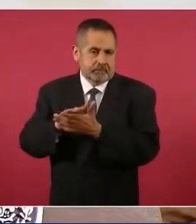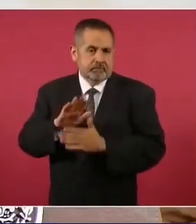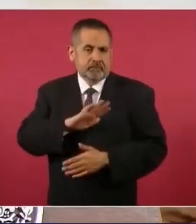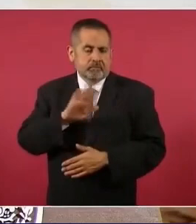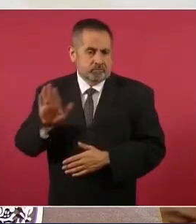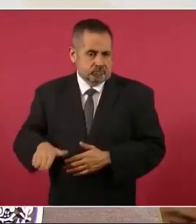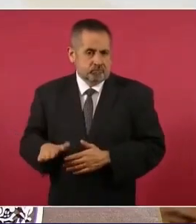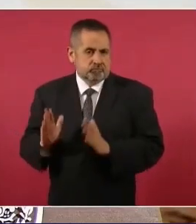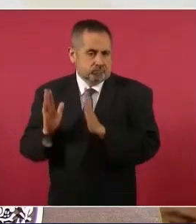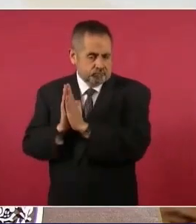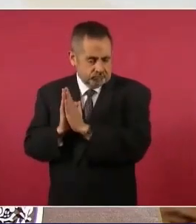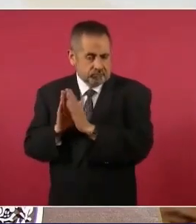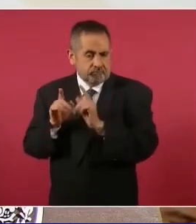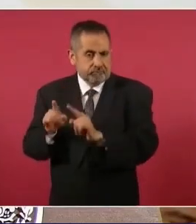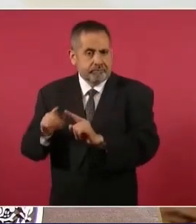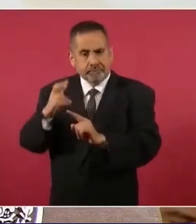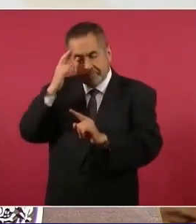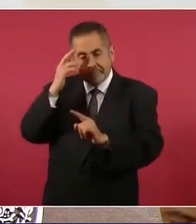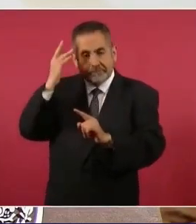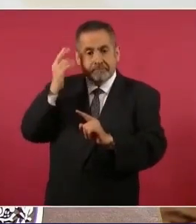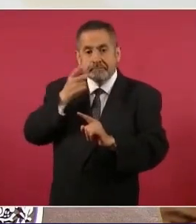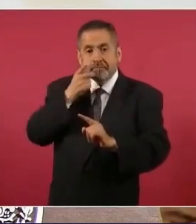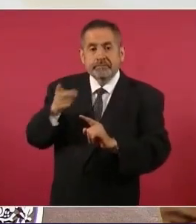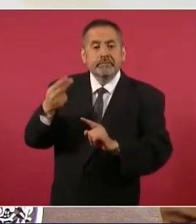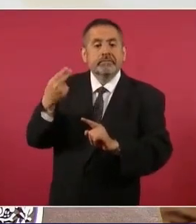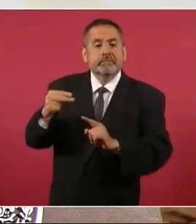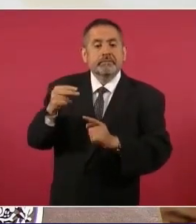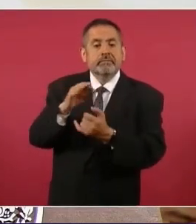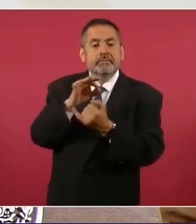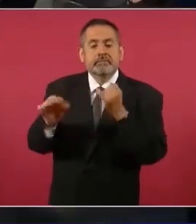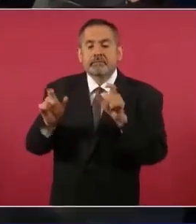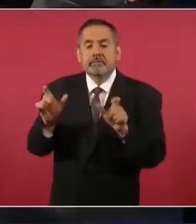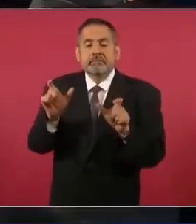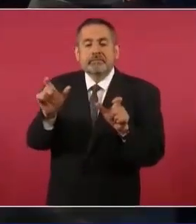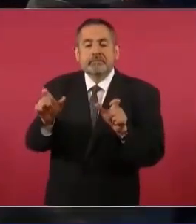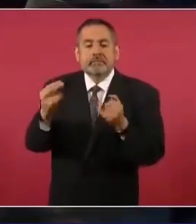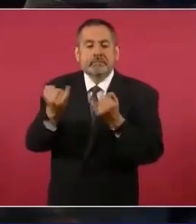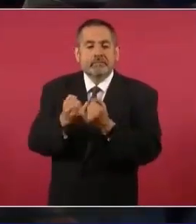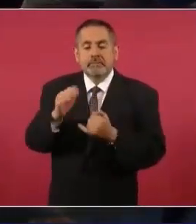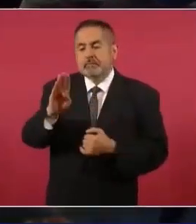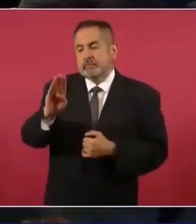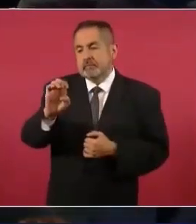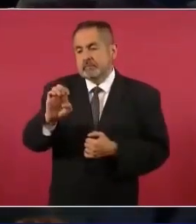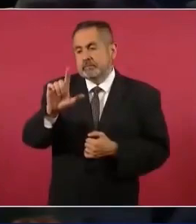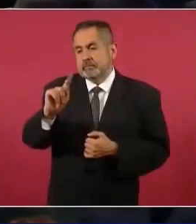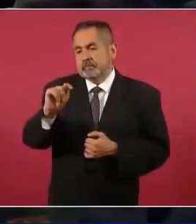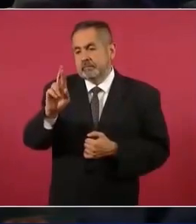como se apellidan, apellidan Beltrán,